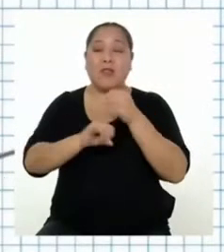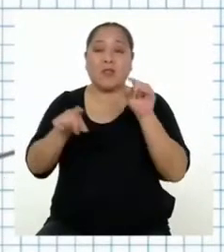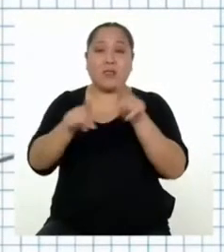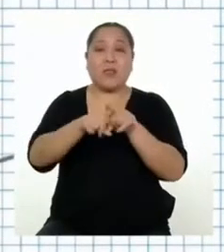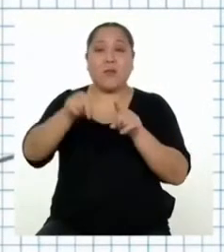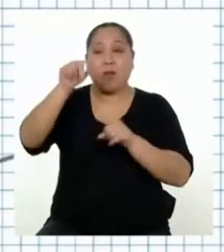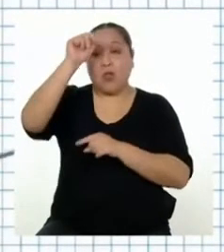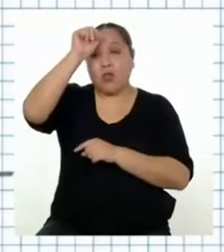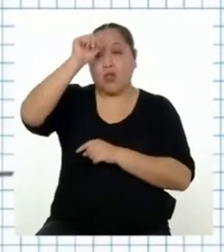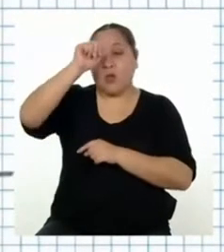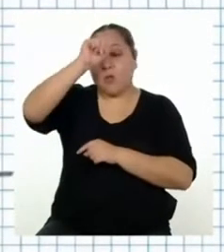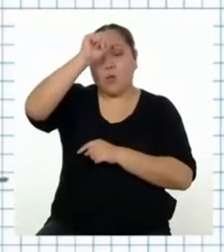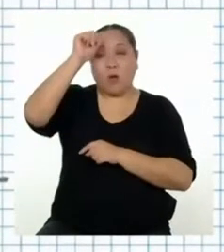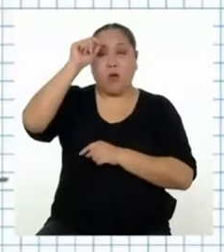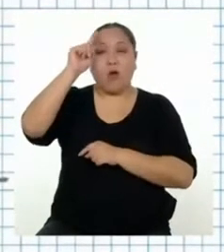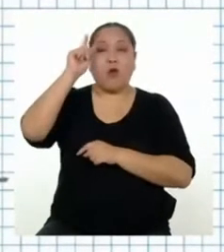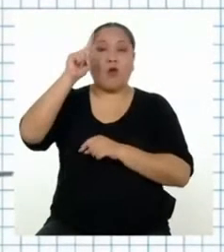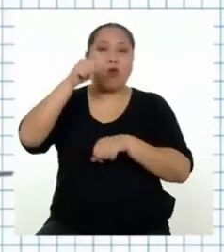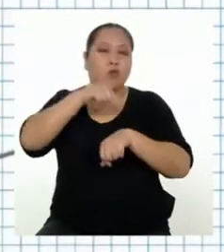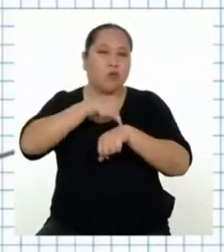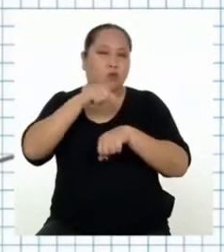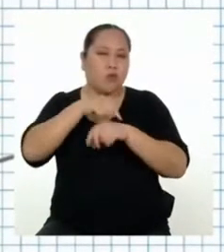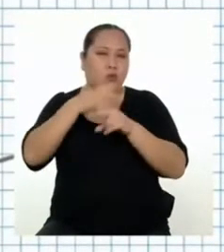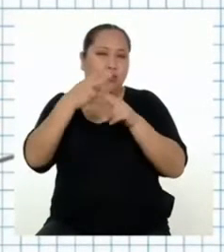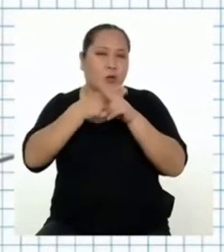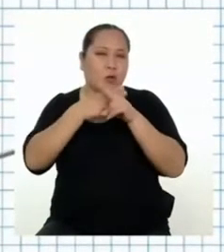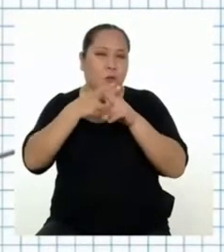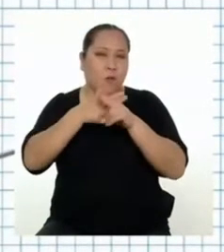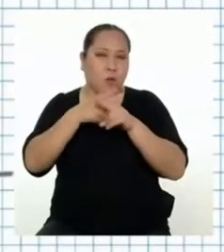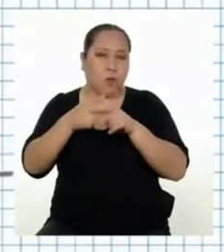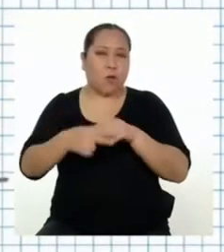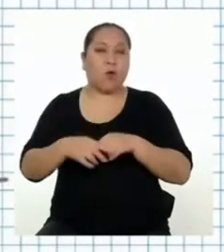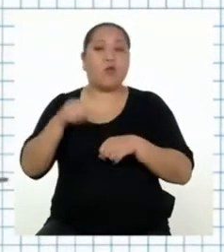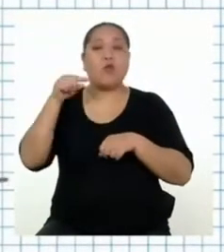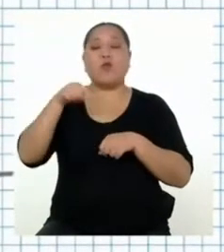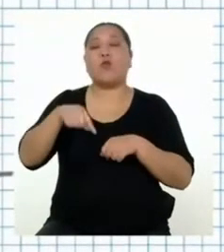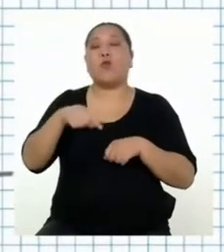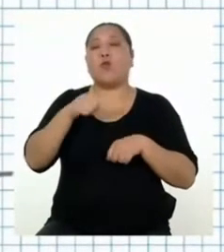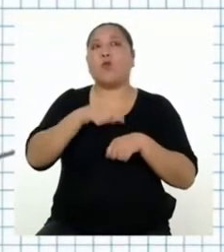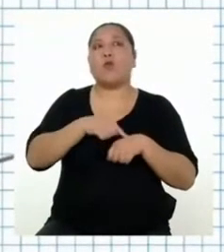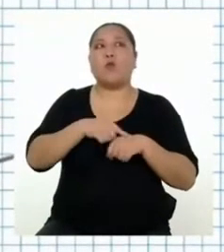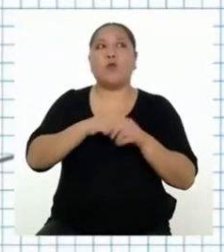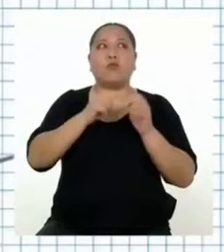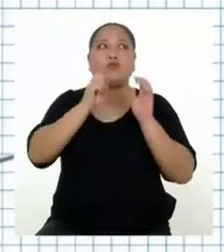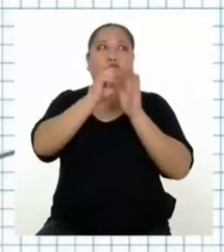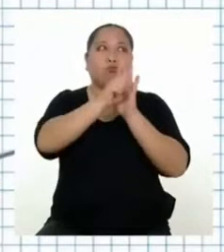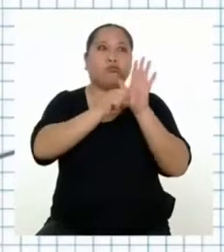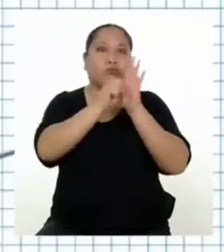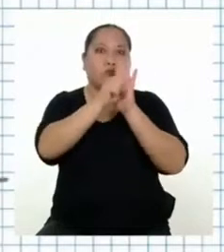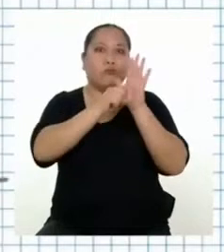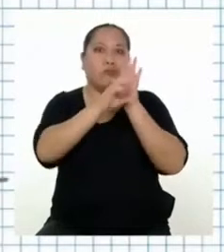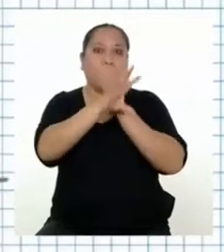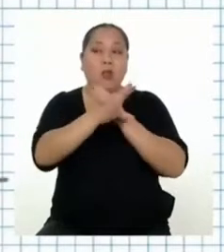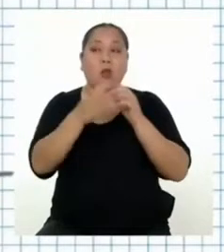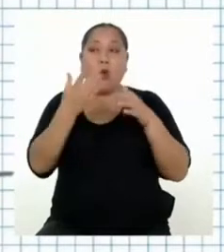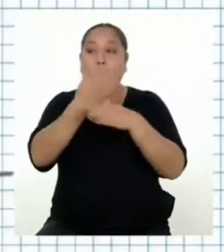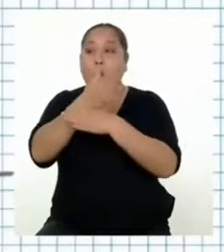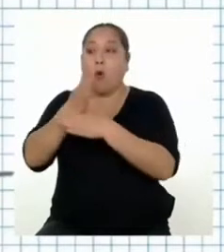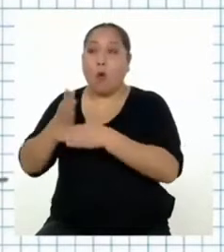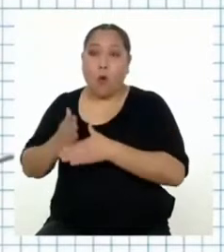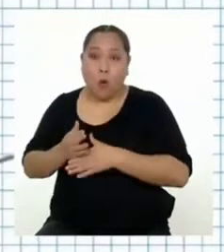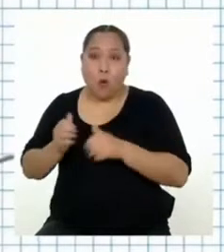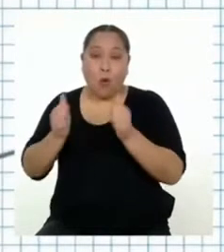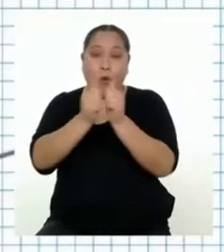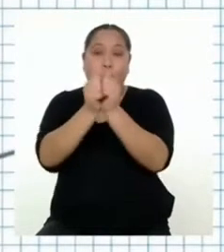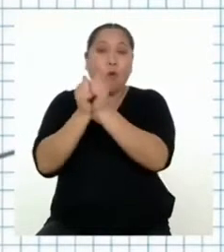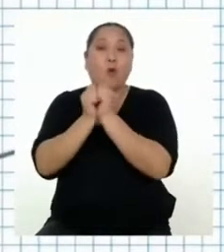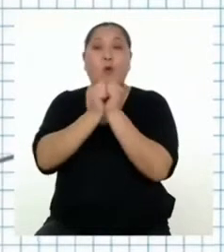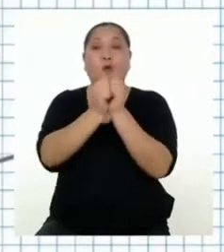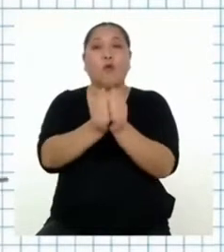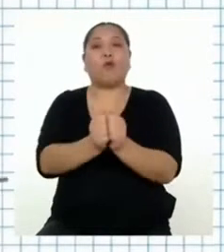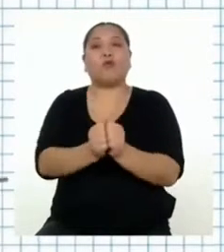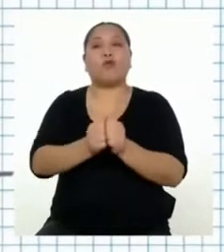tendremos un momento al día y un espacio para ver una película juntos, jugar un juego de mesa o leer un texto